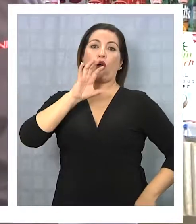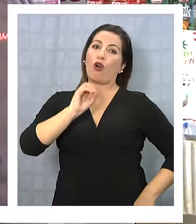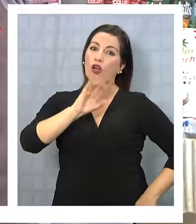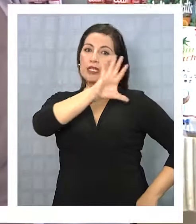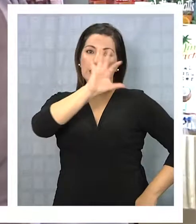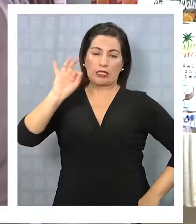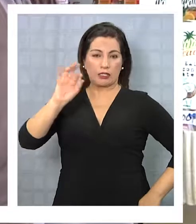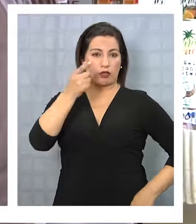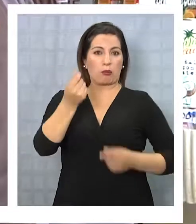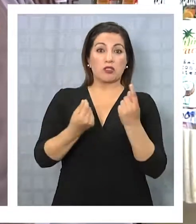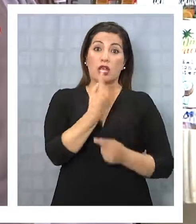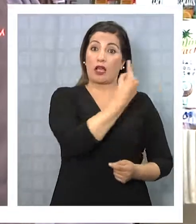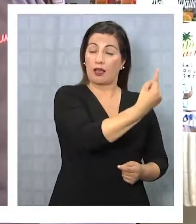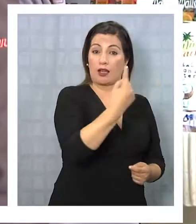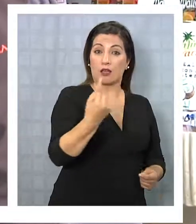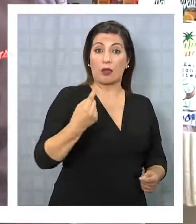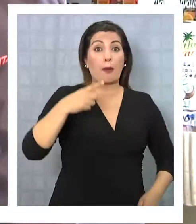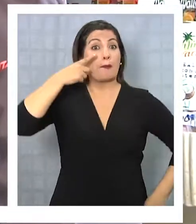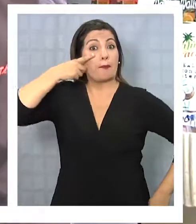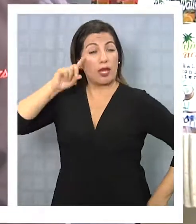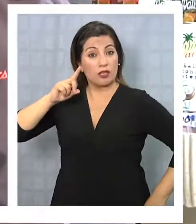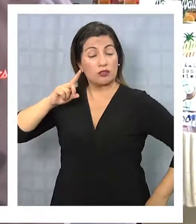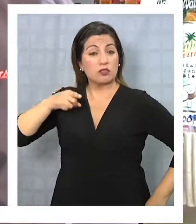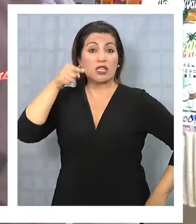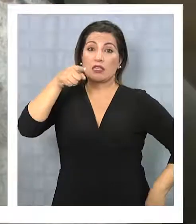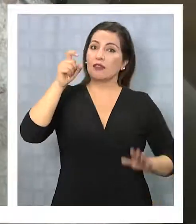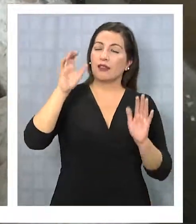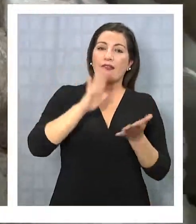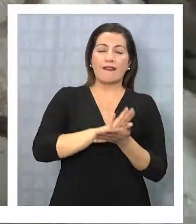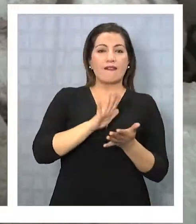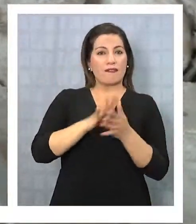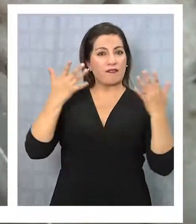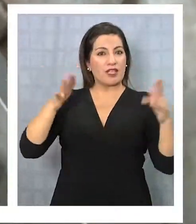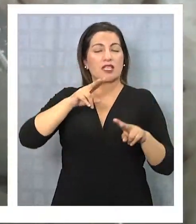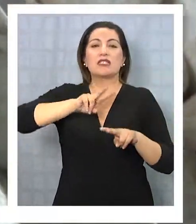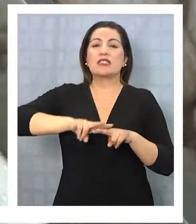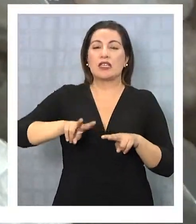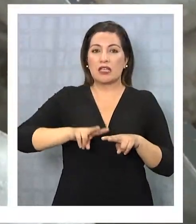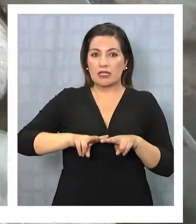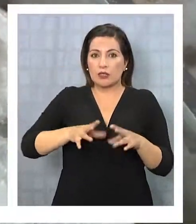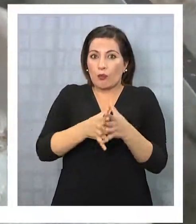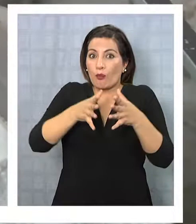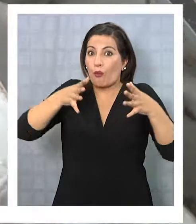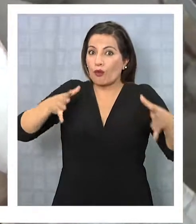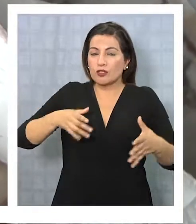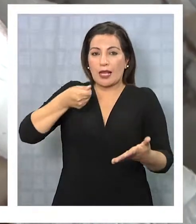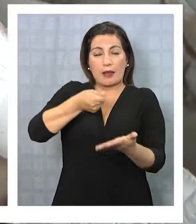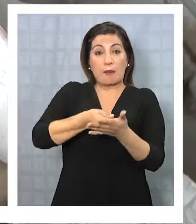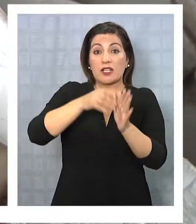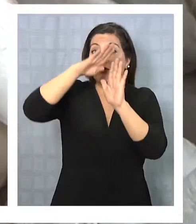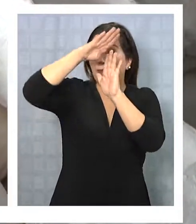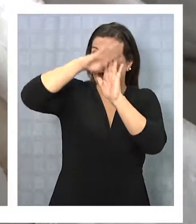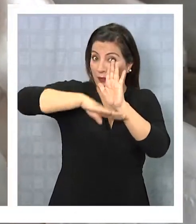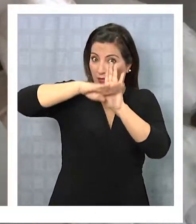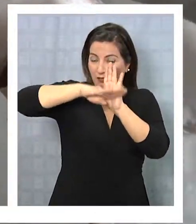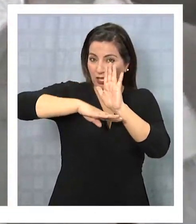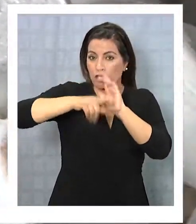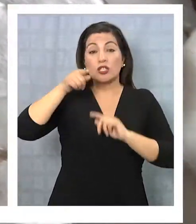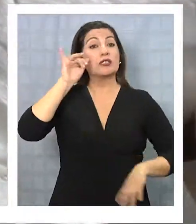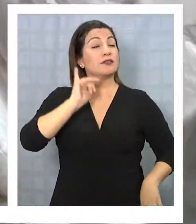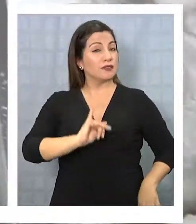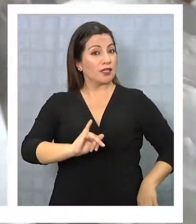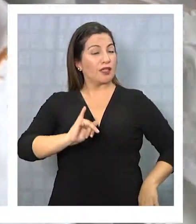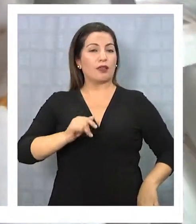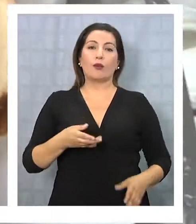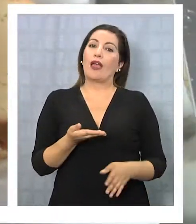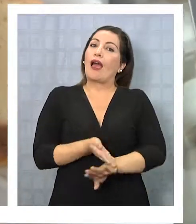500 pesos por unidad. Sin embargo, si en estas fiestas se hace un pedido por cantidad, el precio baja, lo que sí